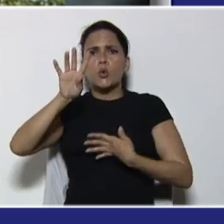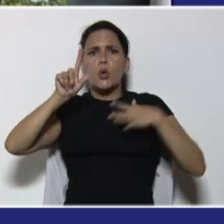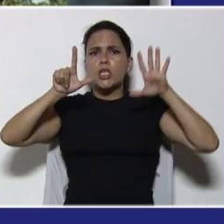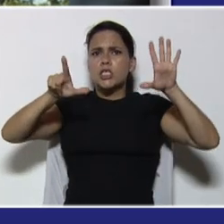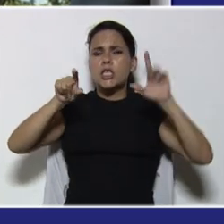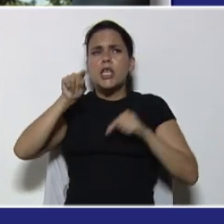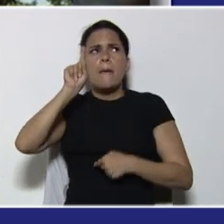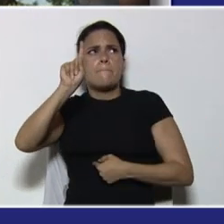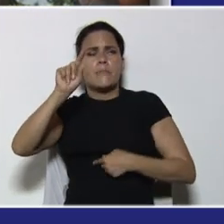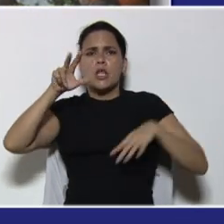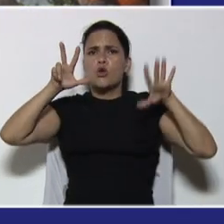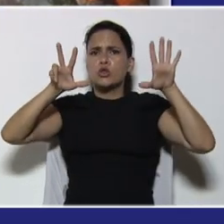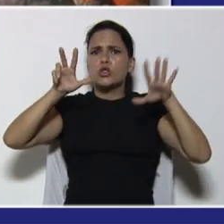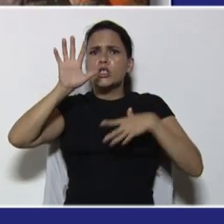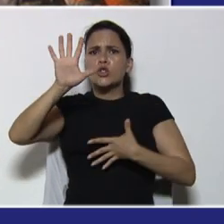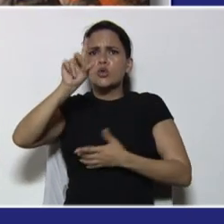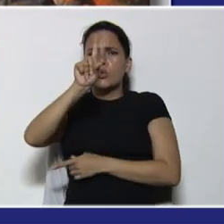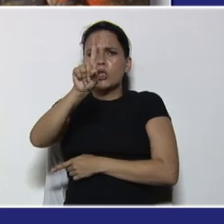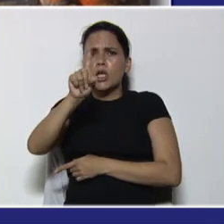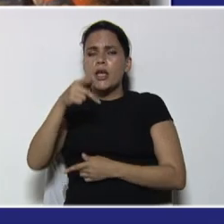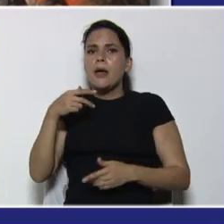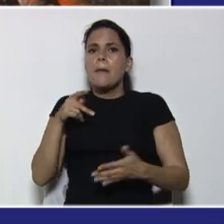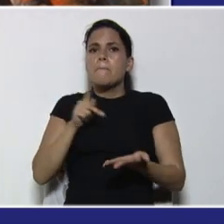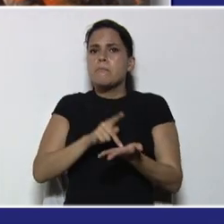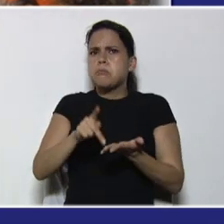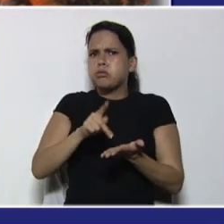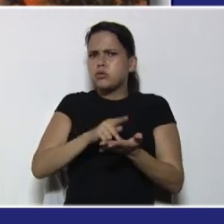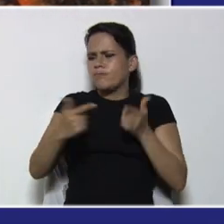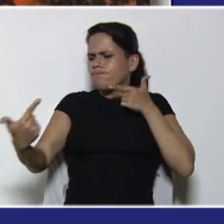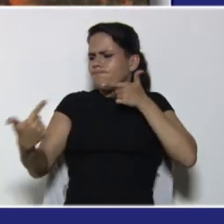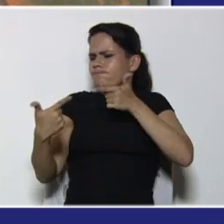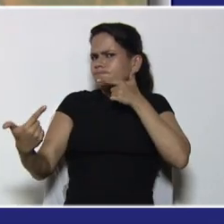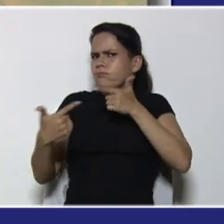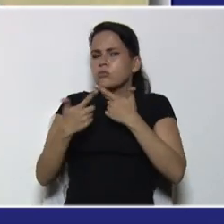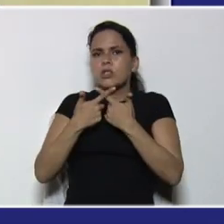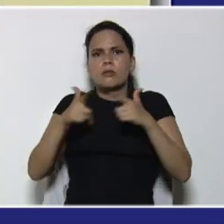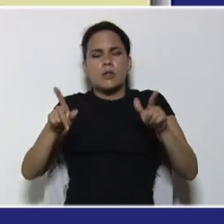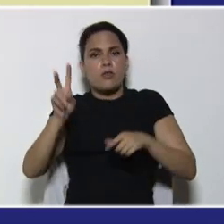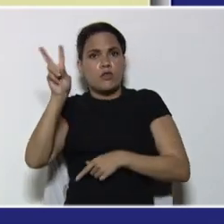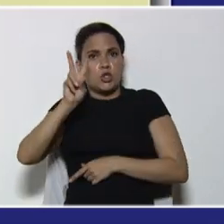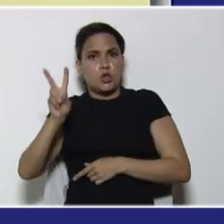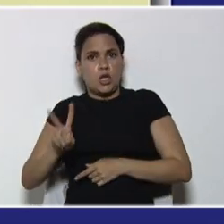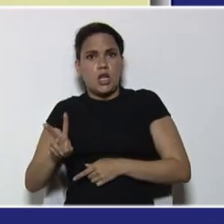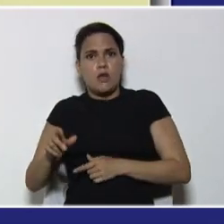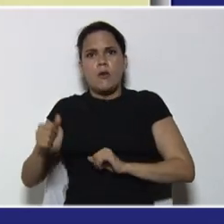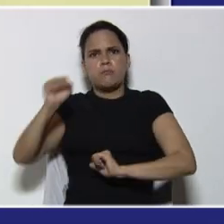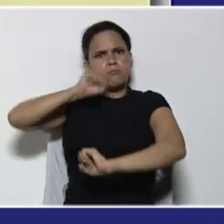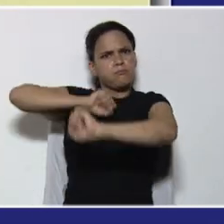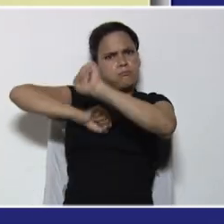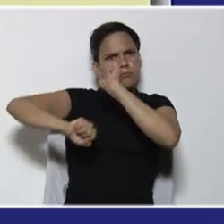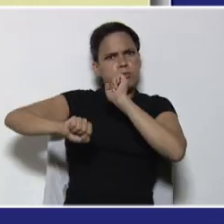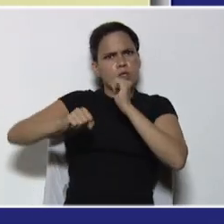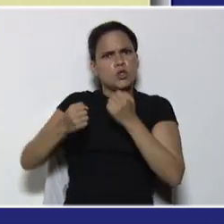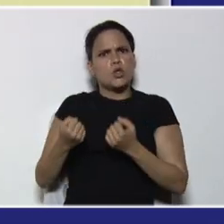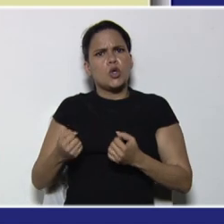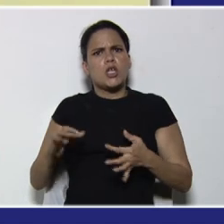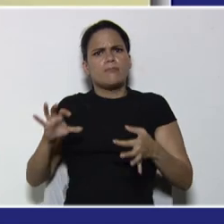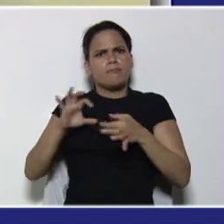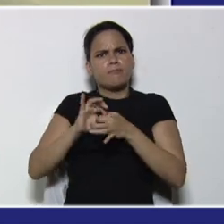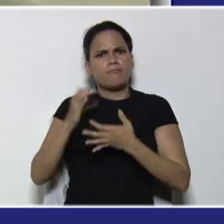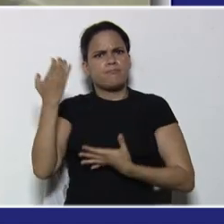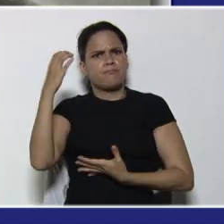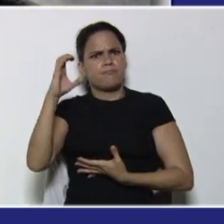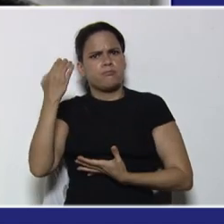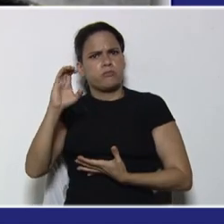1851. Participó en la guerra de independencia venezolana y fue defensor de la integridad de la Gran